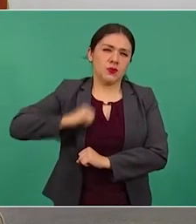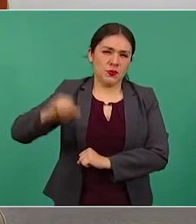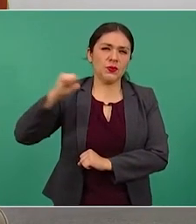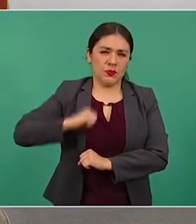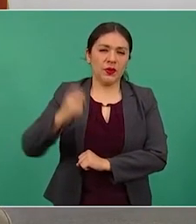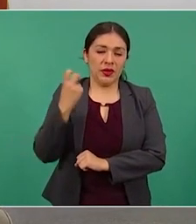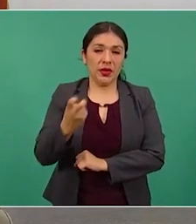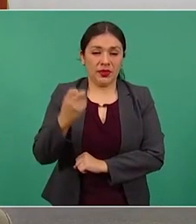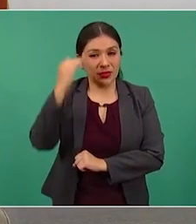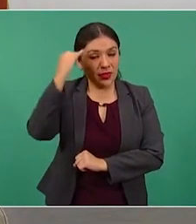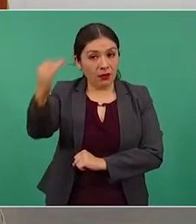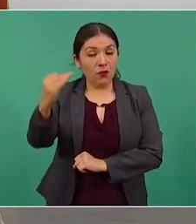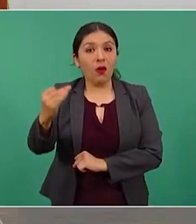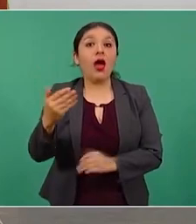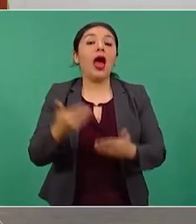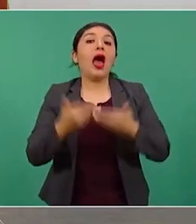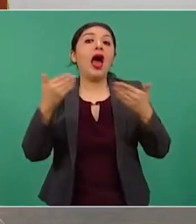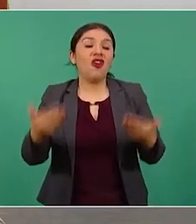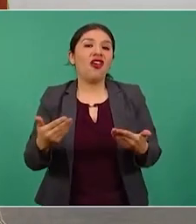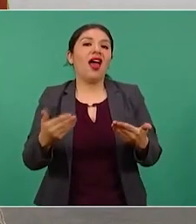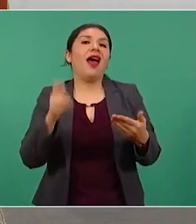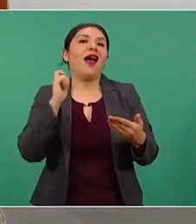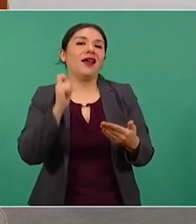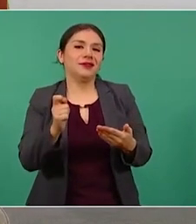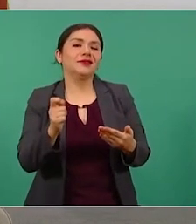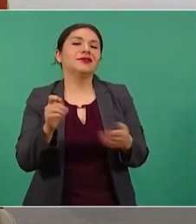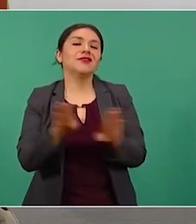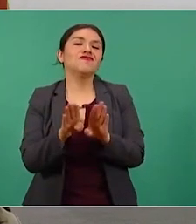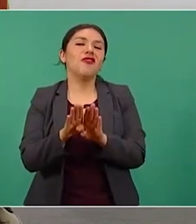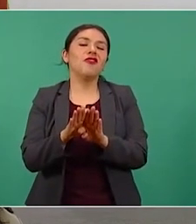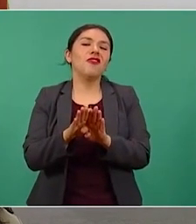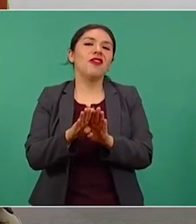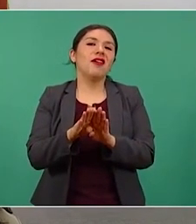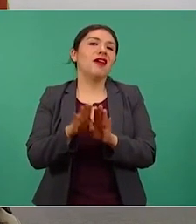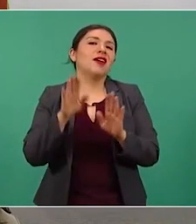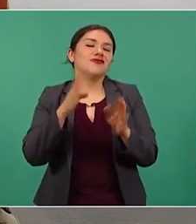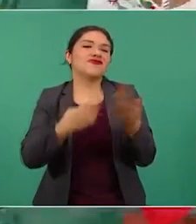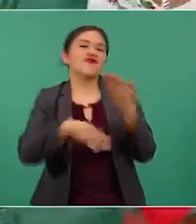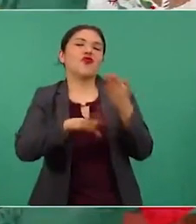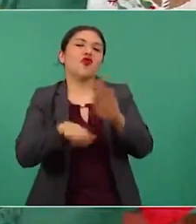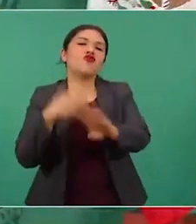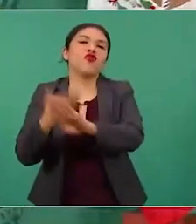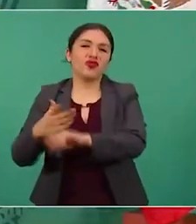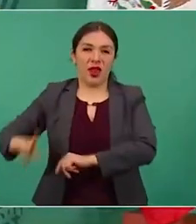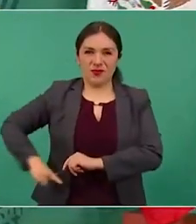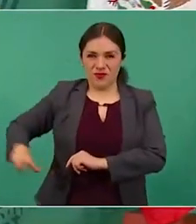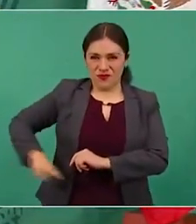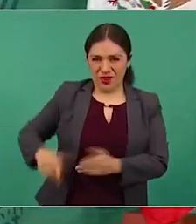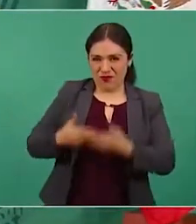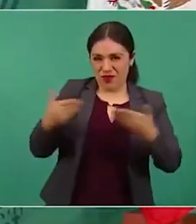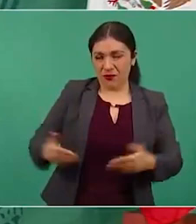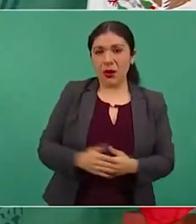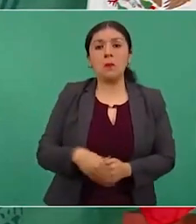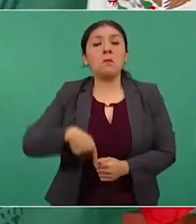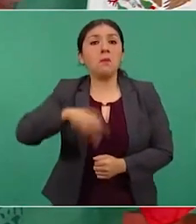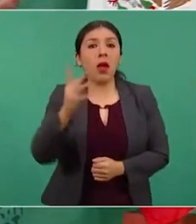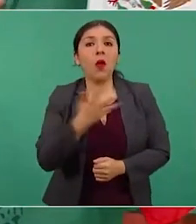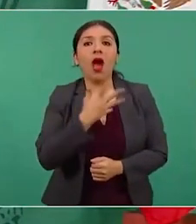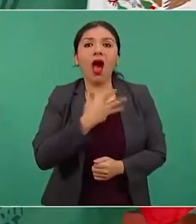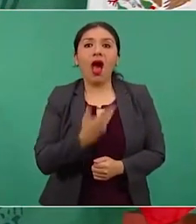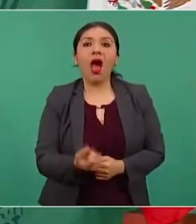ahora opositora, pero no dejan de tener uno, dos, tres